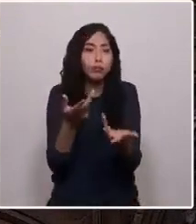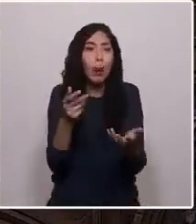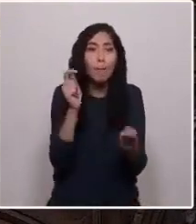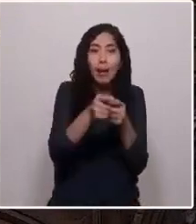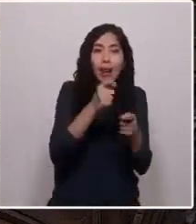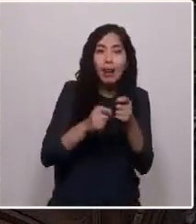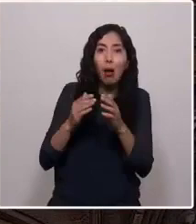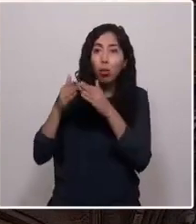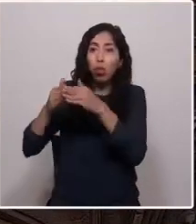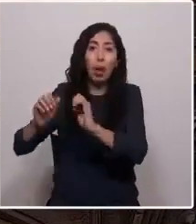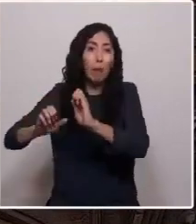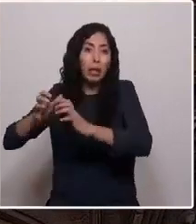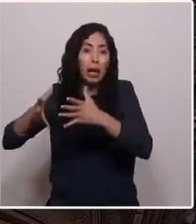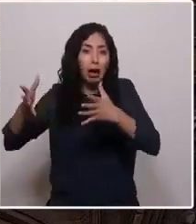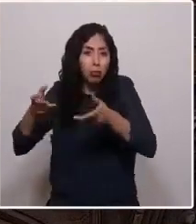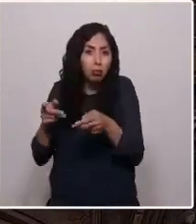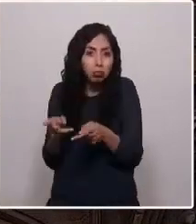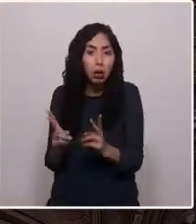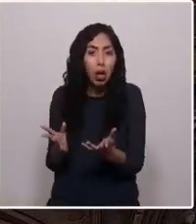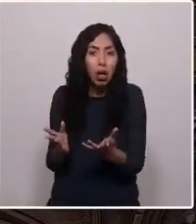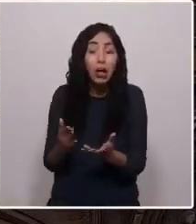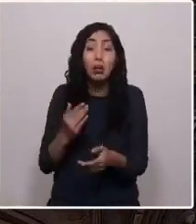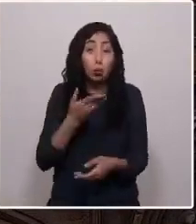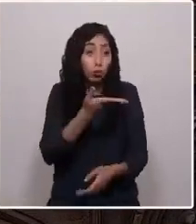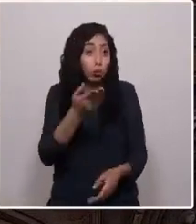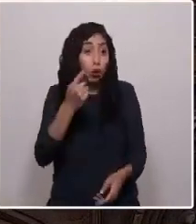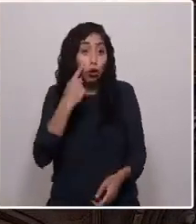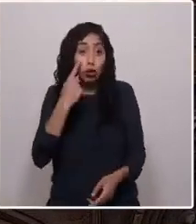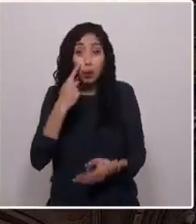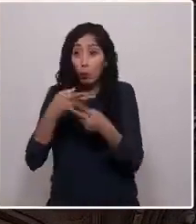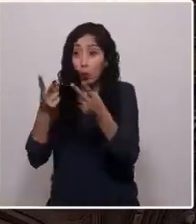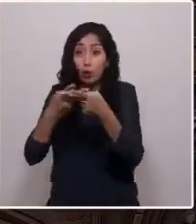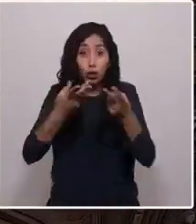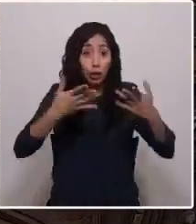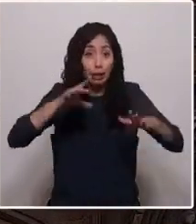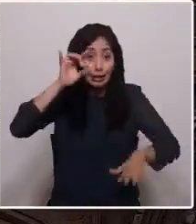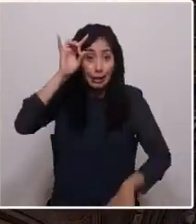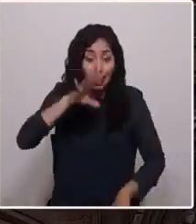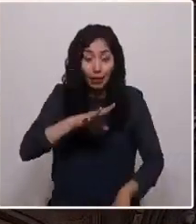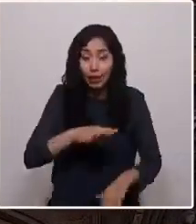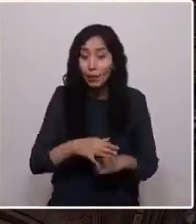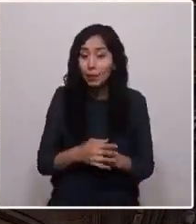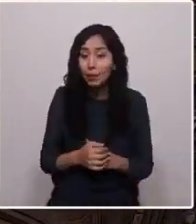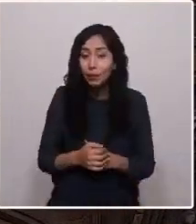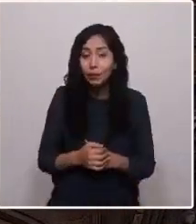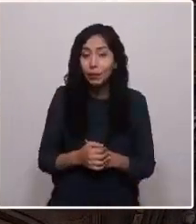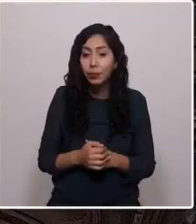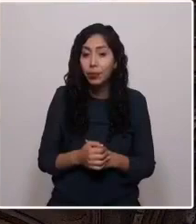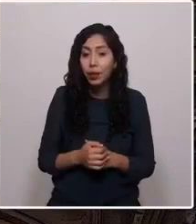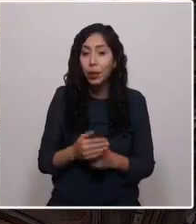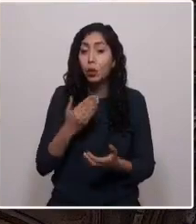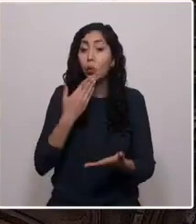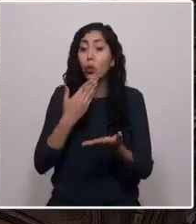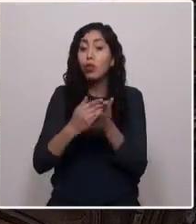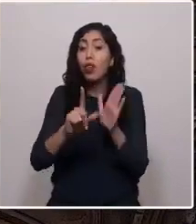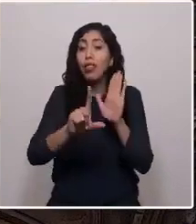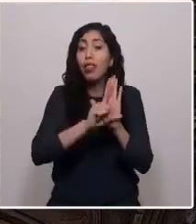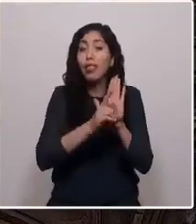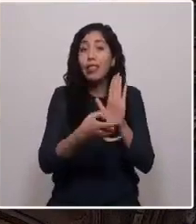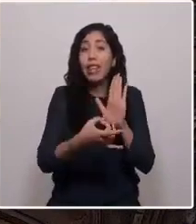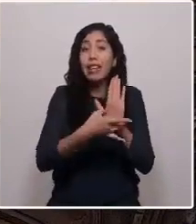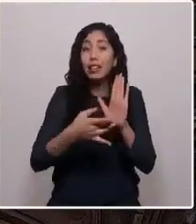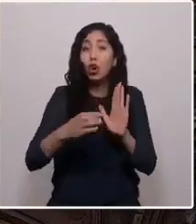como es un conocimiento público que producto y por el hecho de haber cometido delitos de cohecho